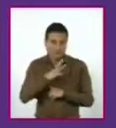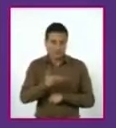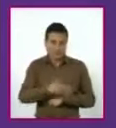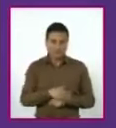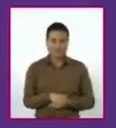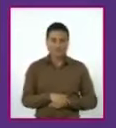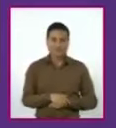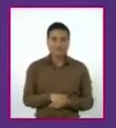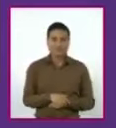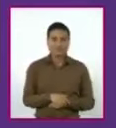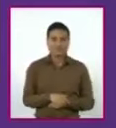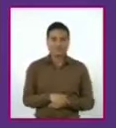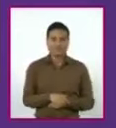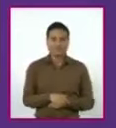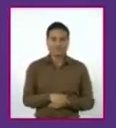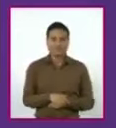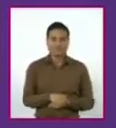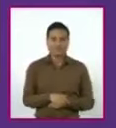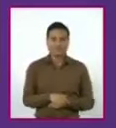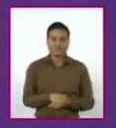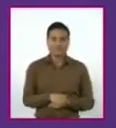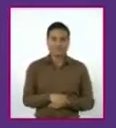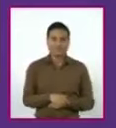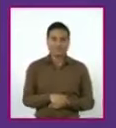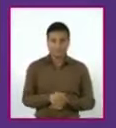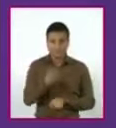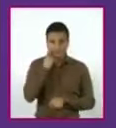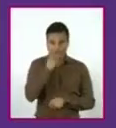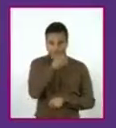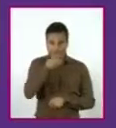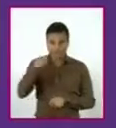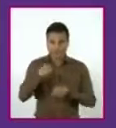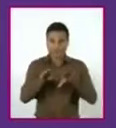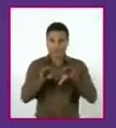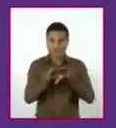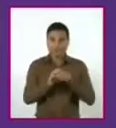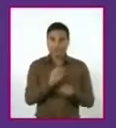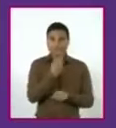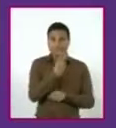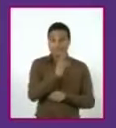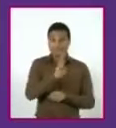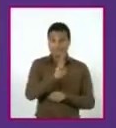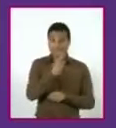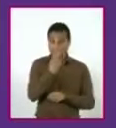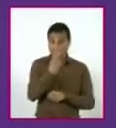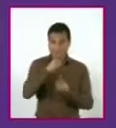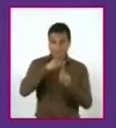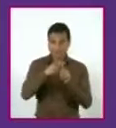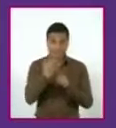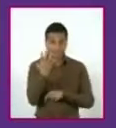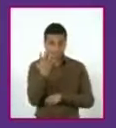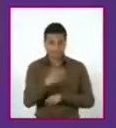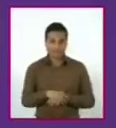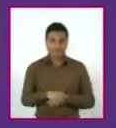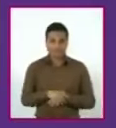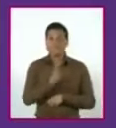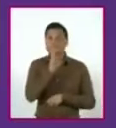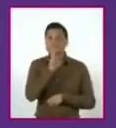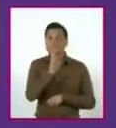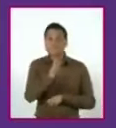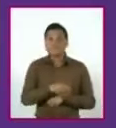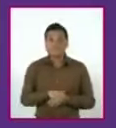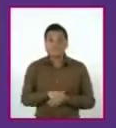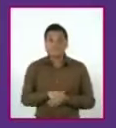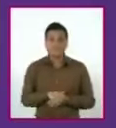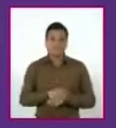De aquí tenemos nuestra expresión 2b cuadrada más 50 igual a